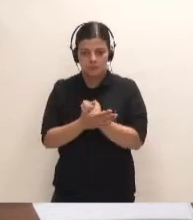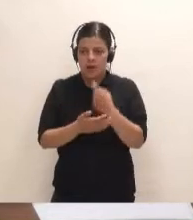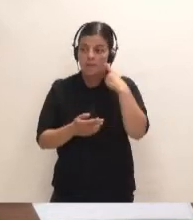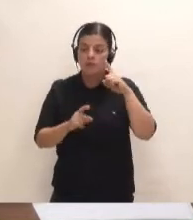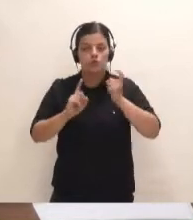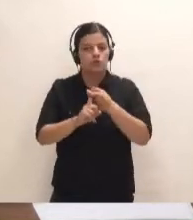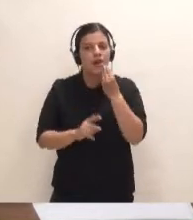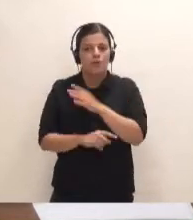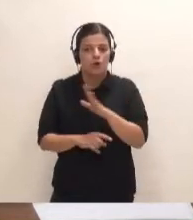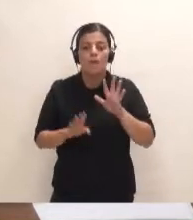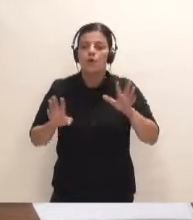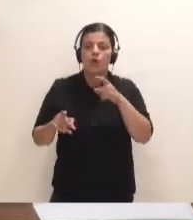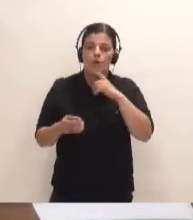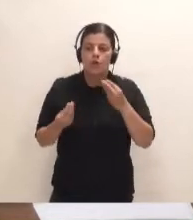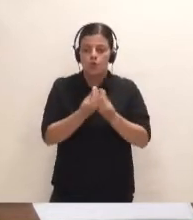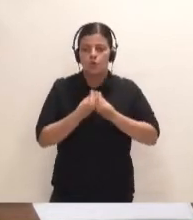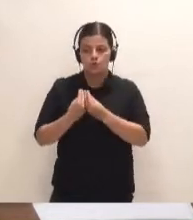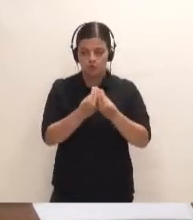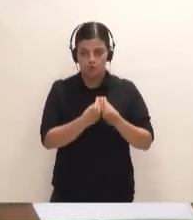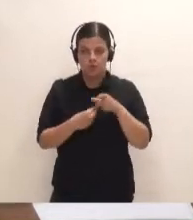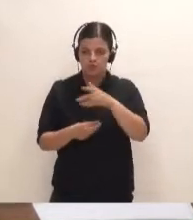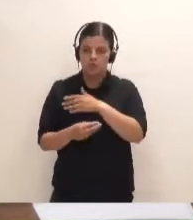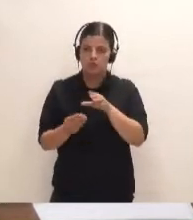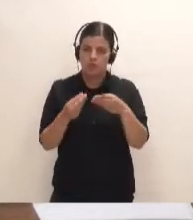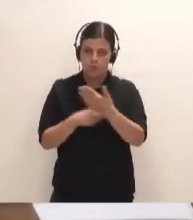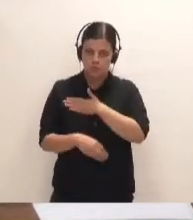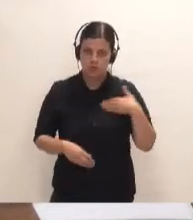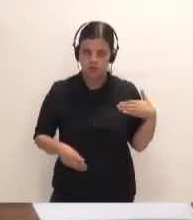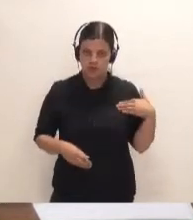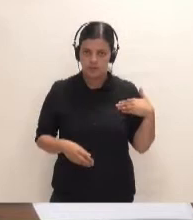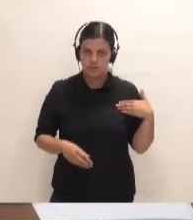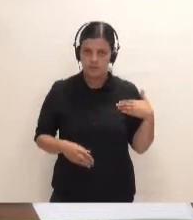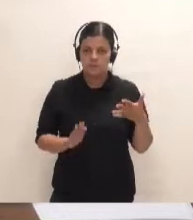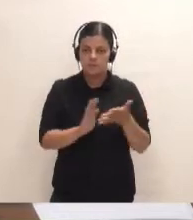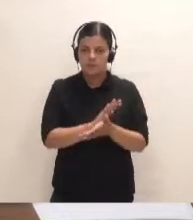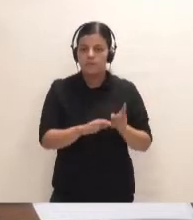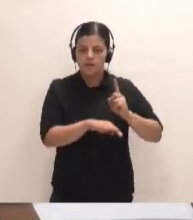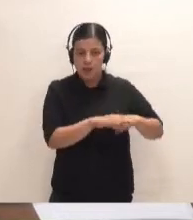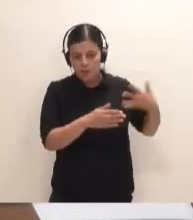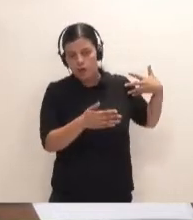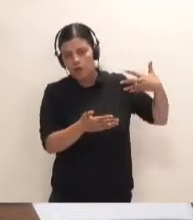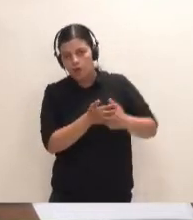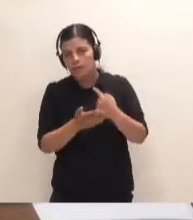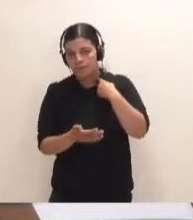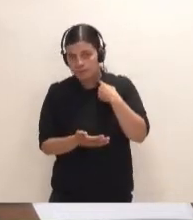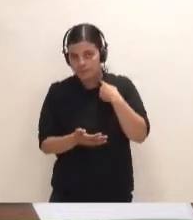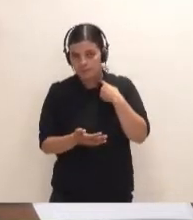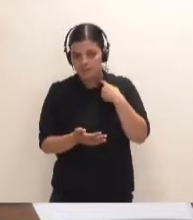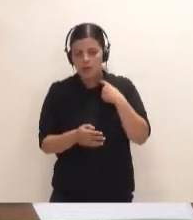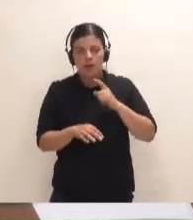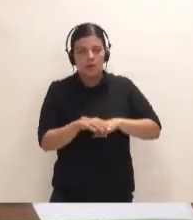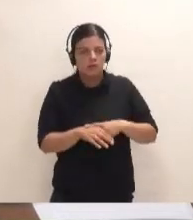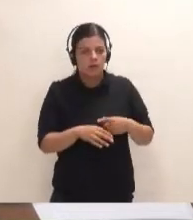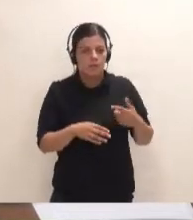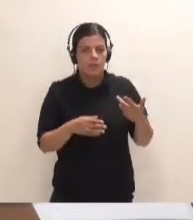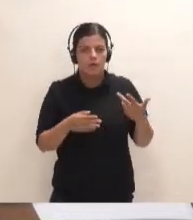solución y hacerlo juntos. Eso es lo que pretende este documento. Que después de todo el tiempo que se ha perdido, de todo el